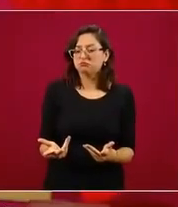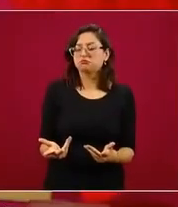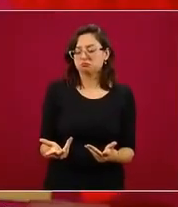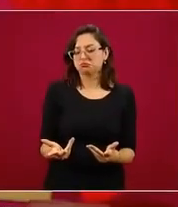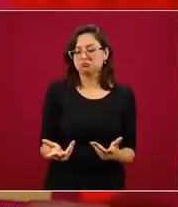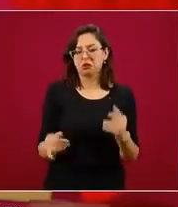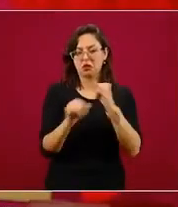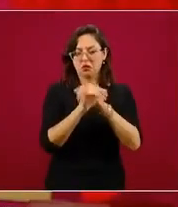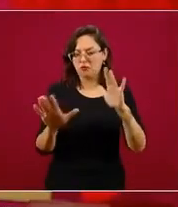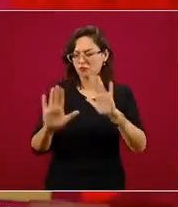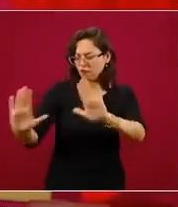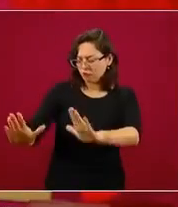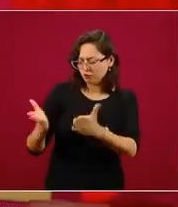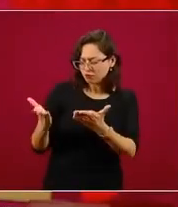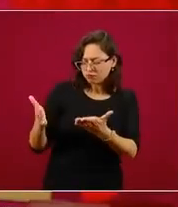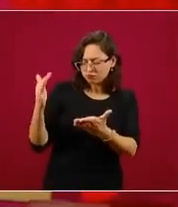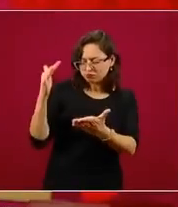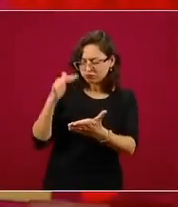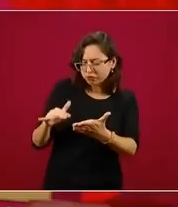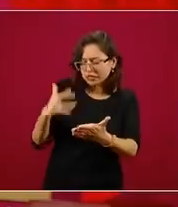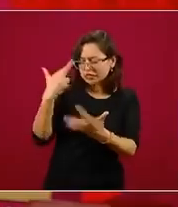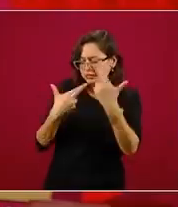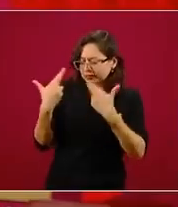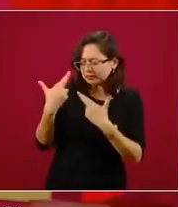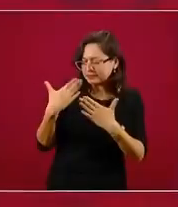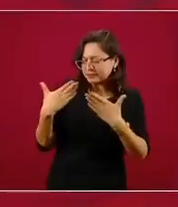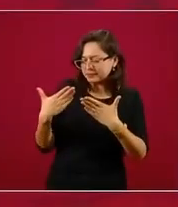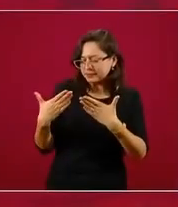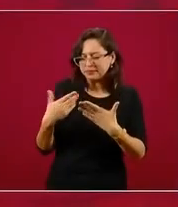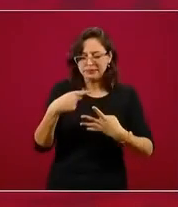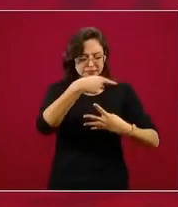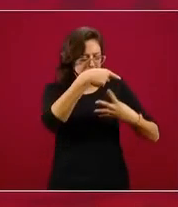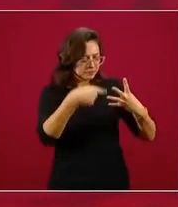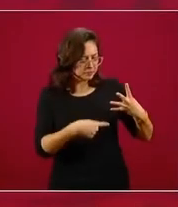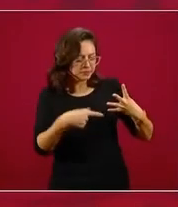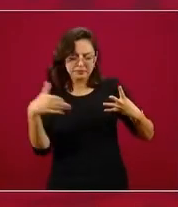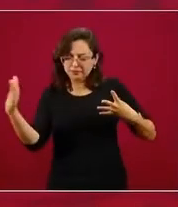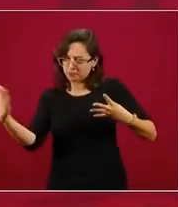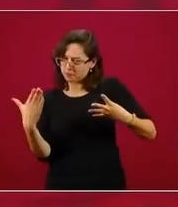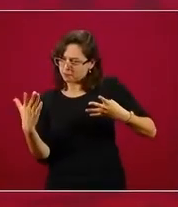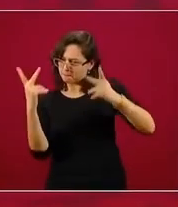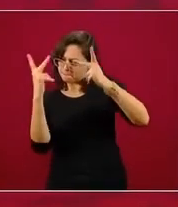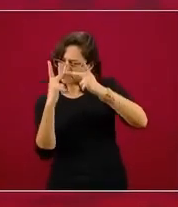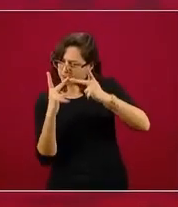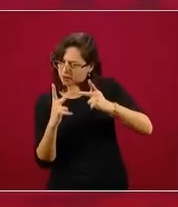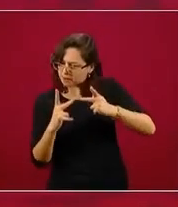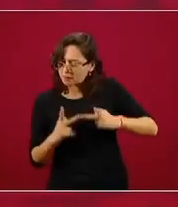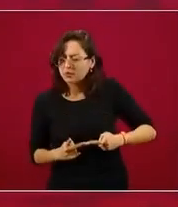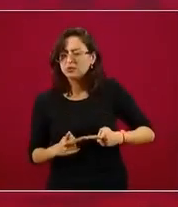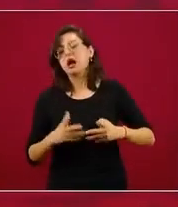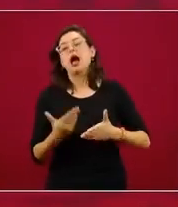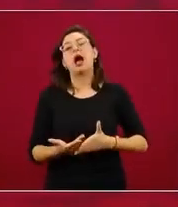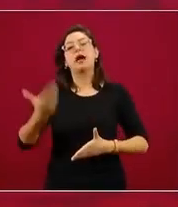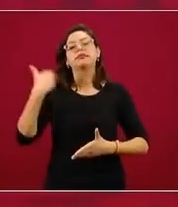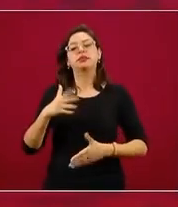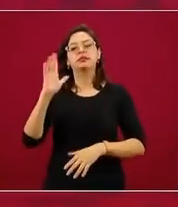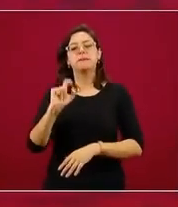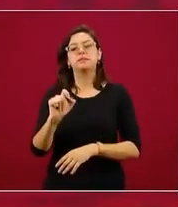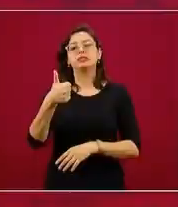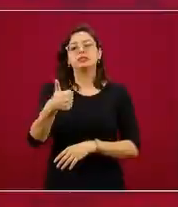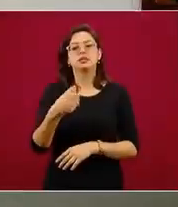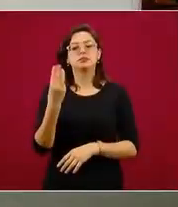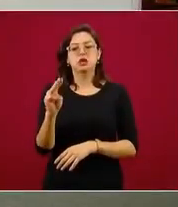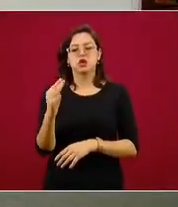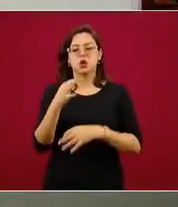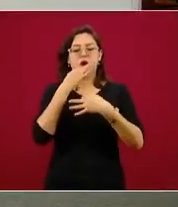información con indicadores previamente establecidos y que fueron dados a conocer desde el 26